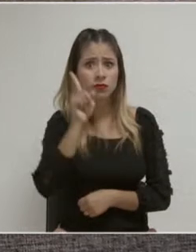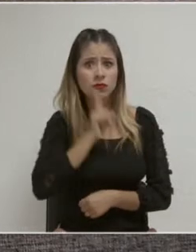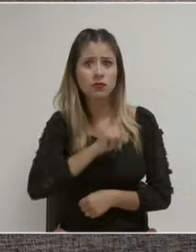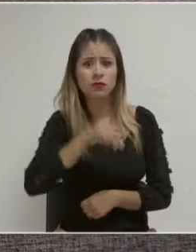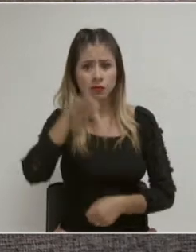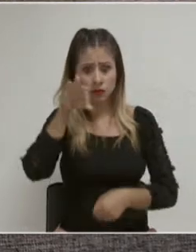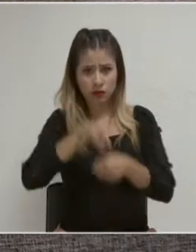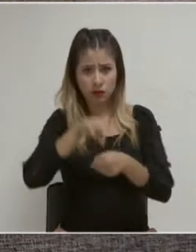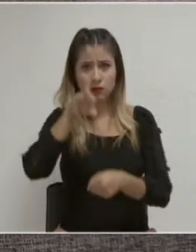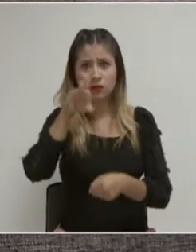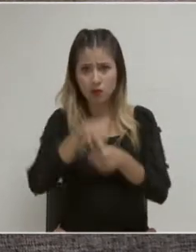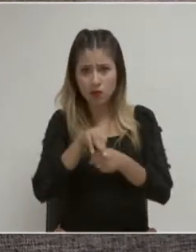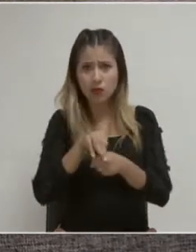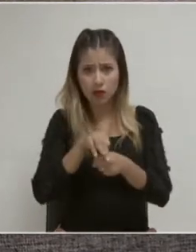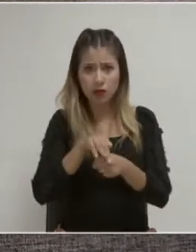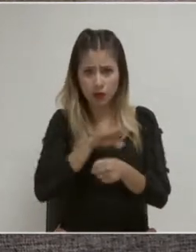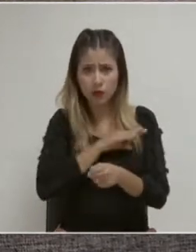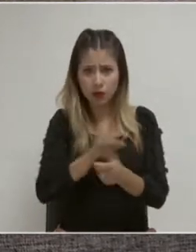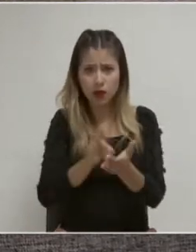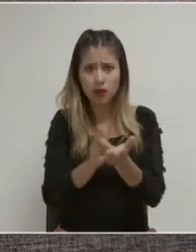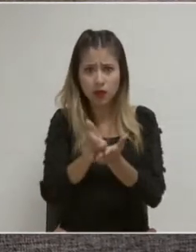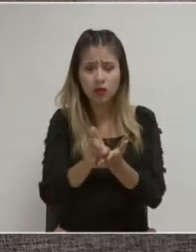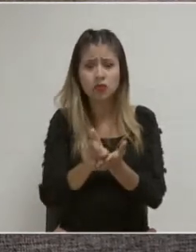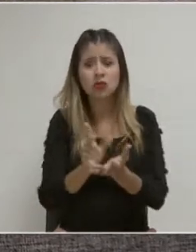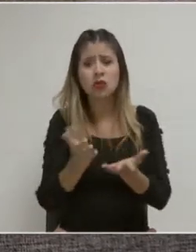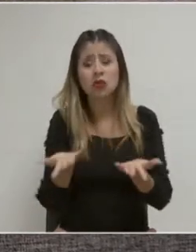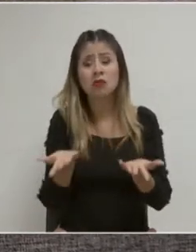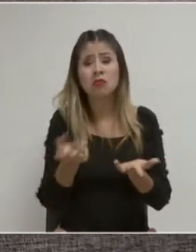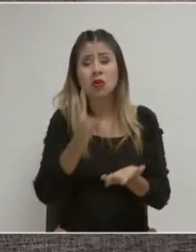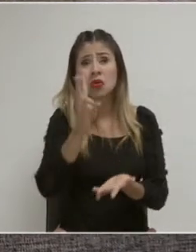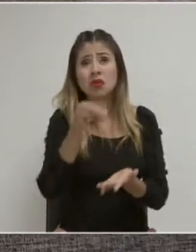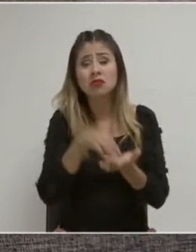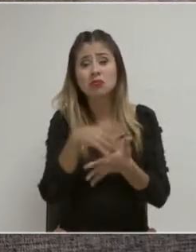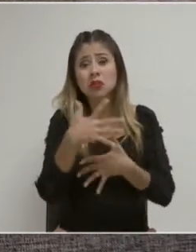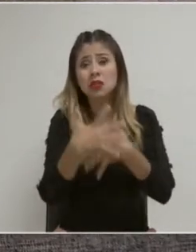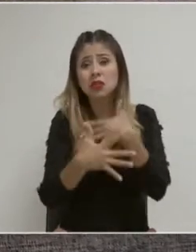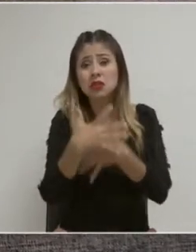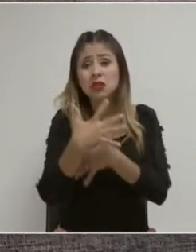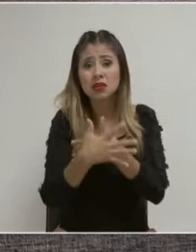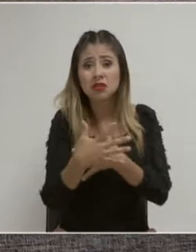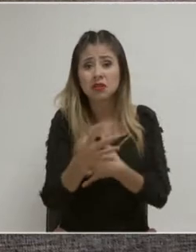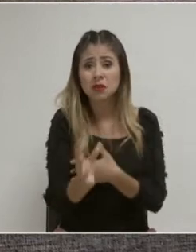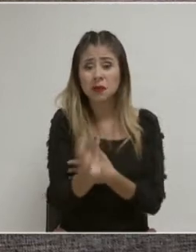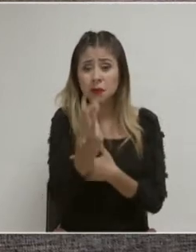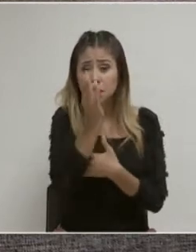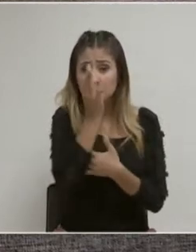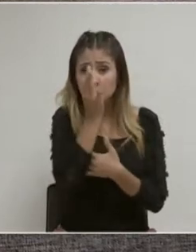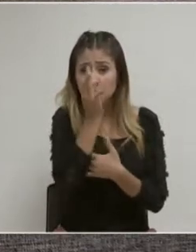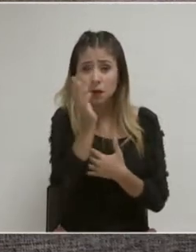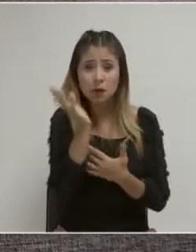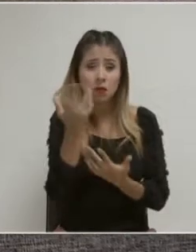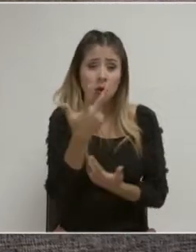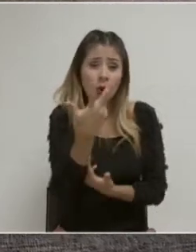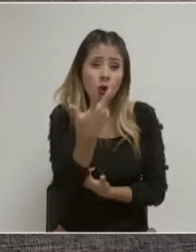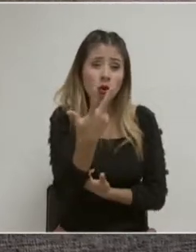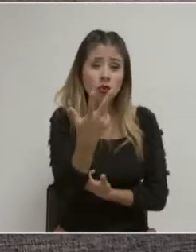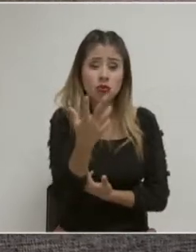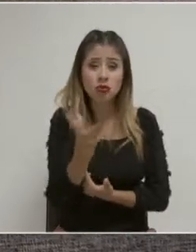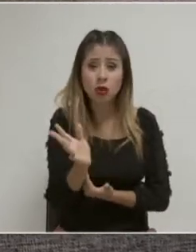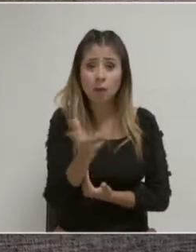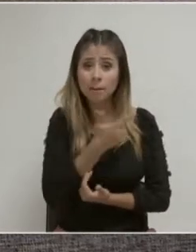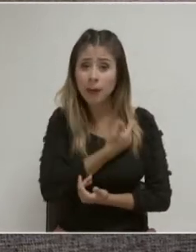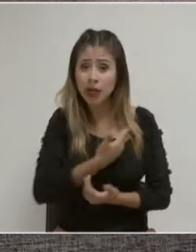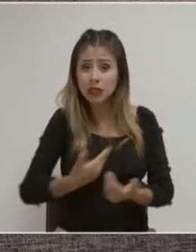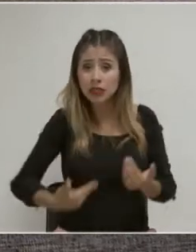derecho de votar, solamente habían llegado hasta 2015 un número de 8 presidentas